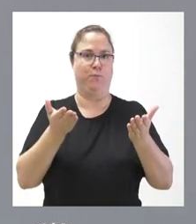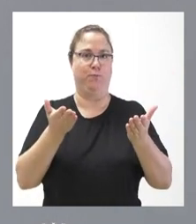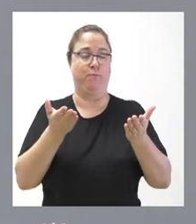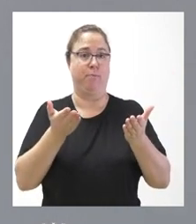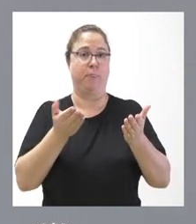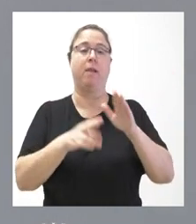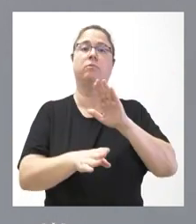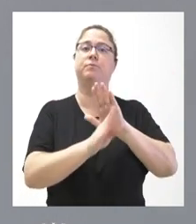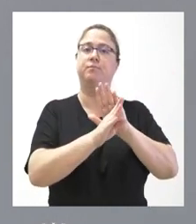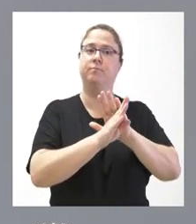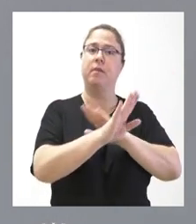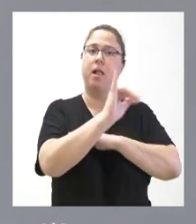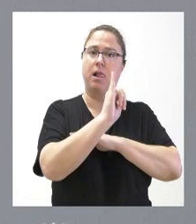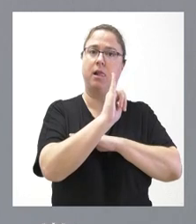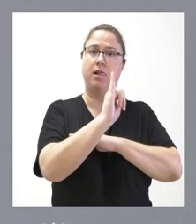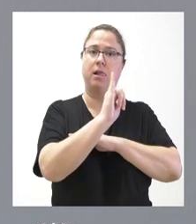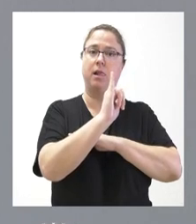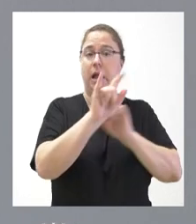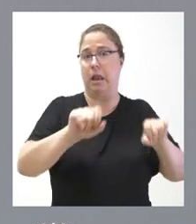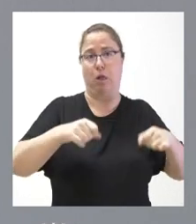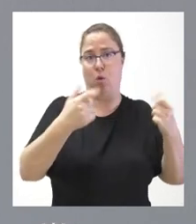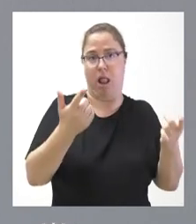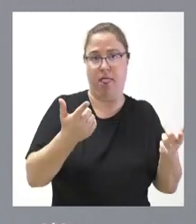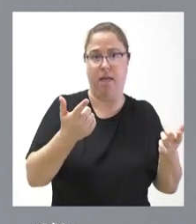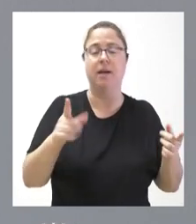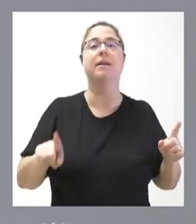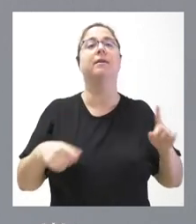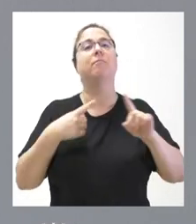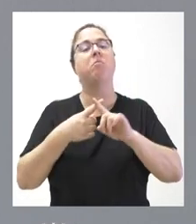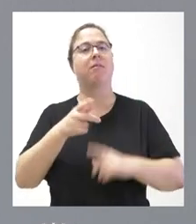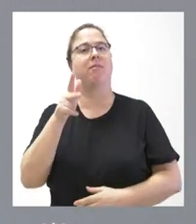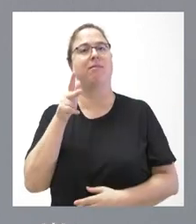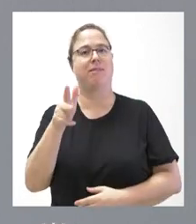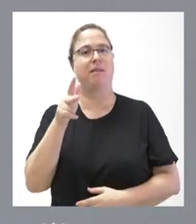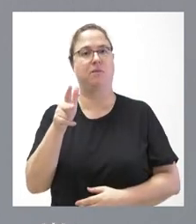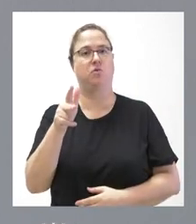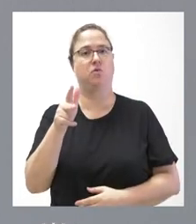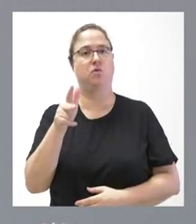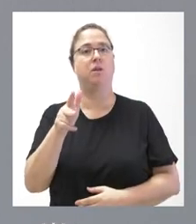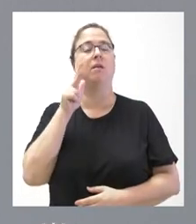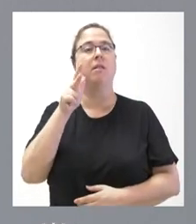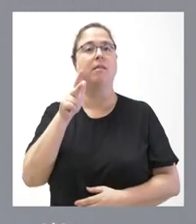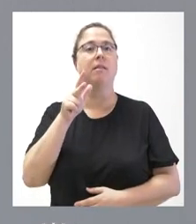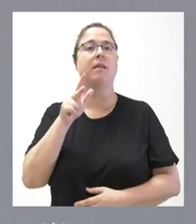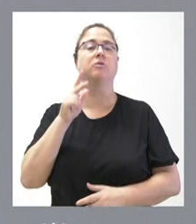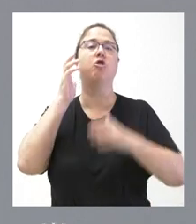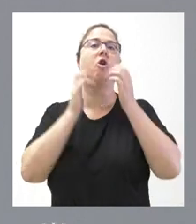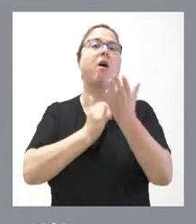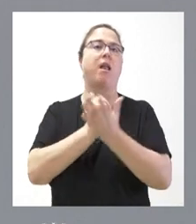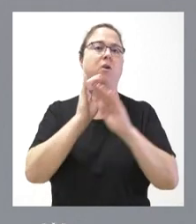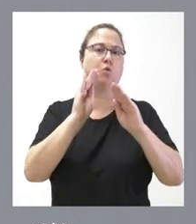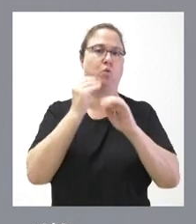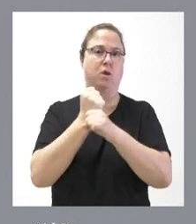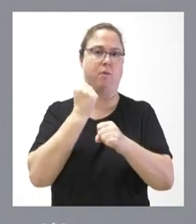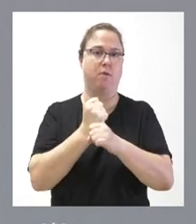existencia de la naturaleza y los derechos que puedan tener los ganaderos al desarrollo de su actividad. En